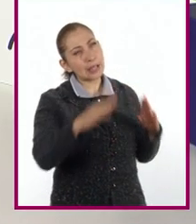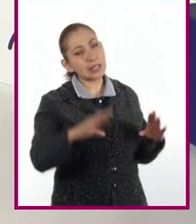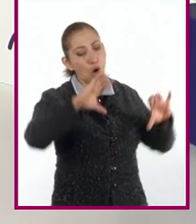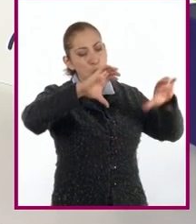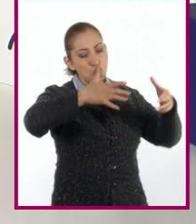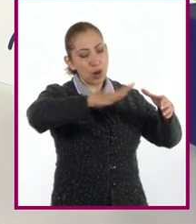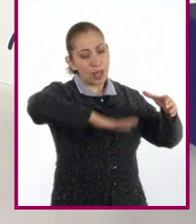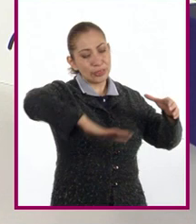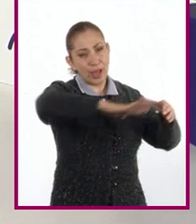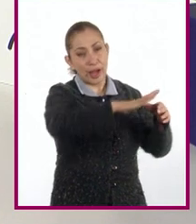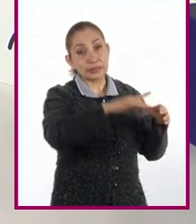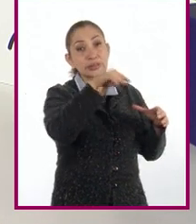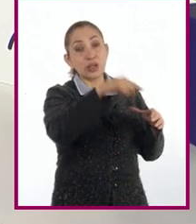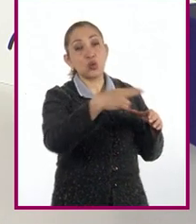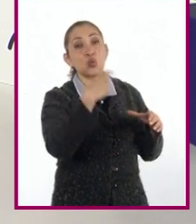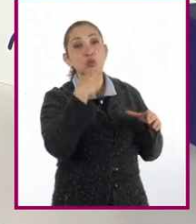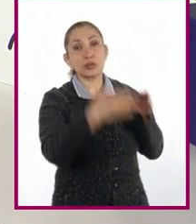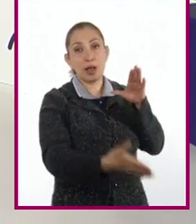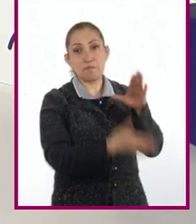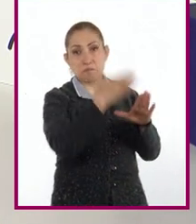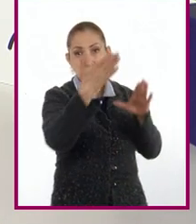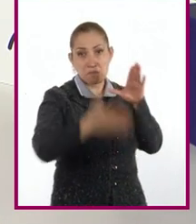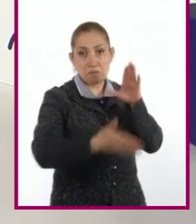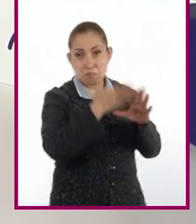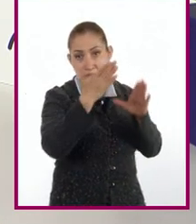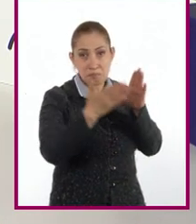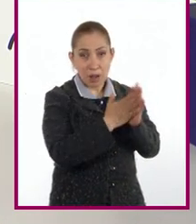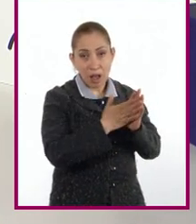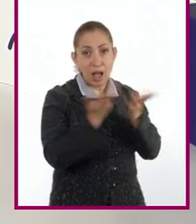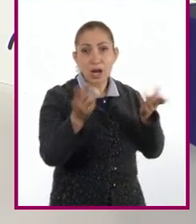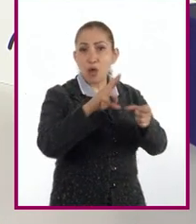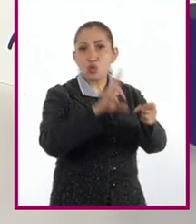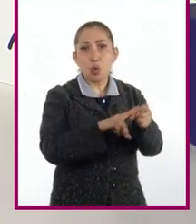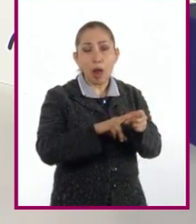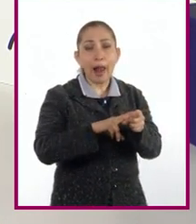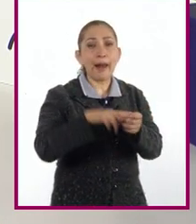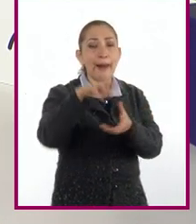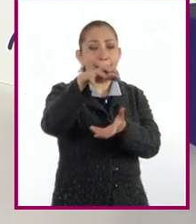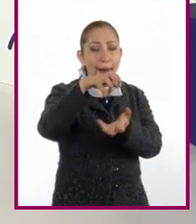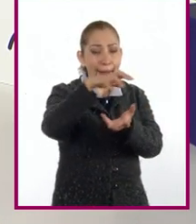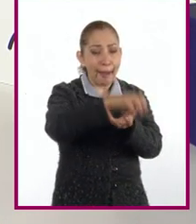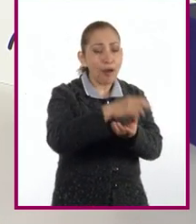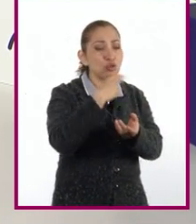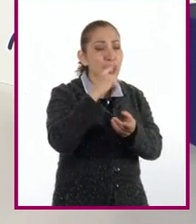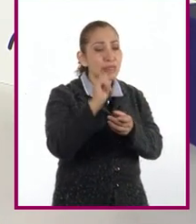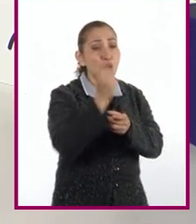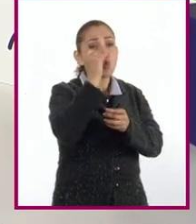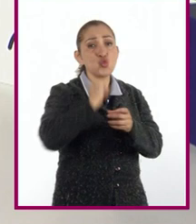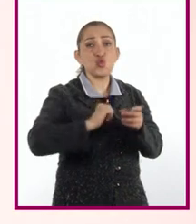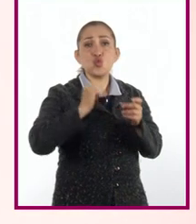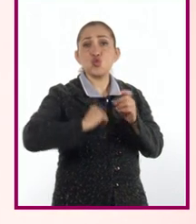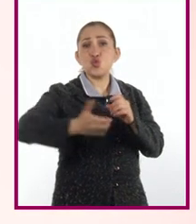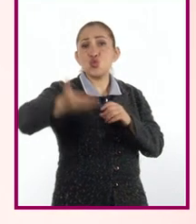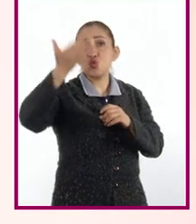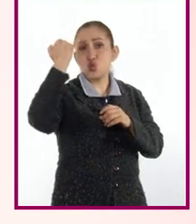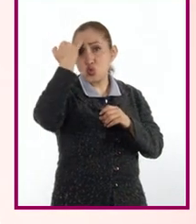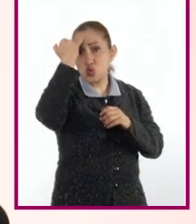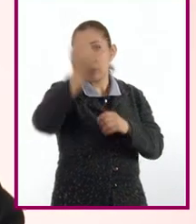comunidades, donde se construye a base de fibras naturales, y emplean técnicas ancestrales.